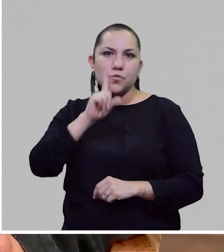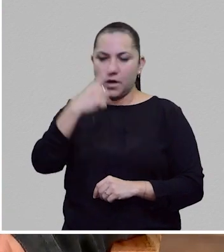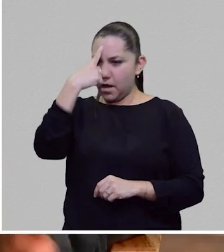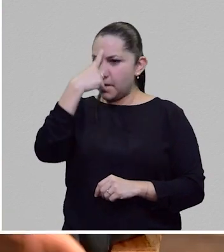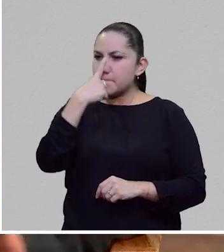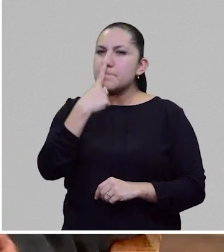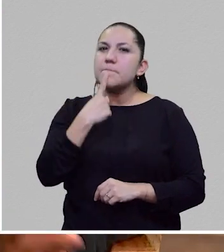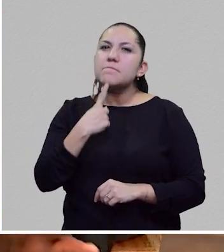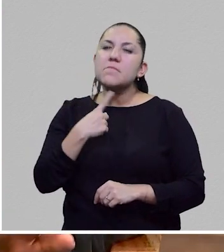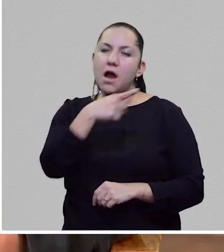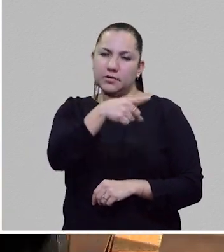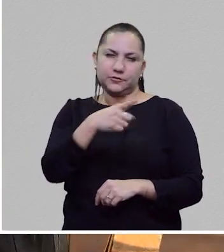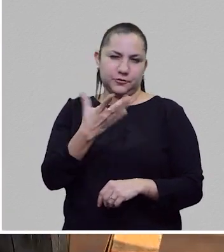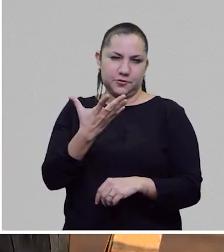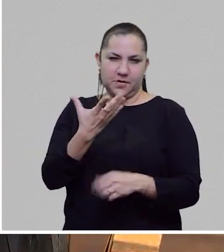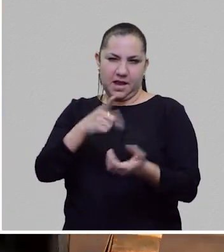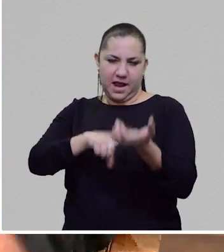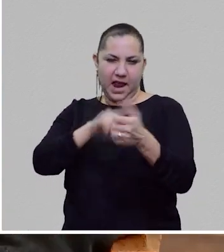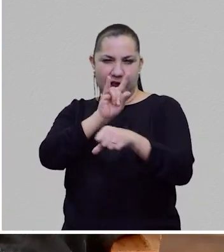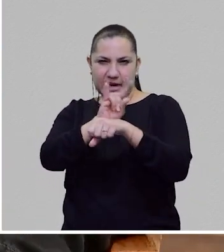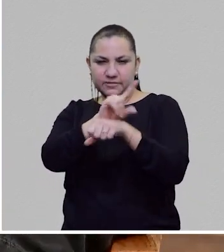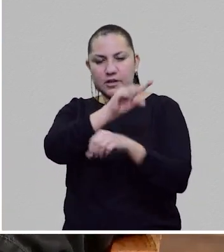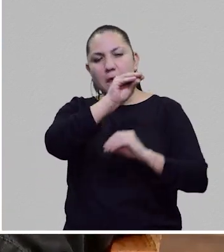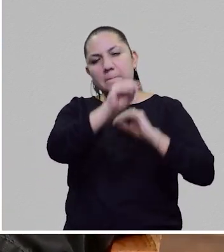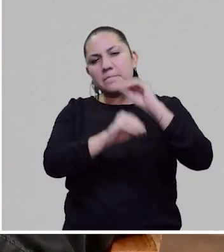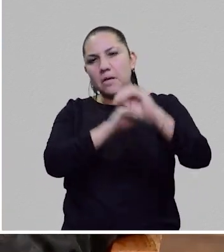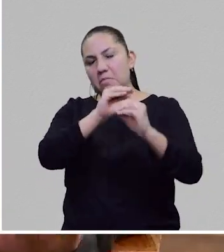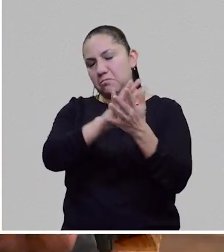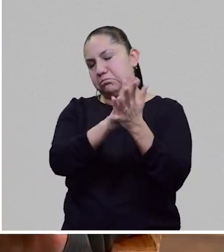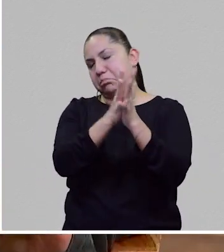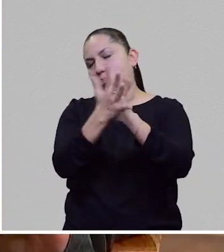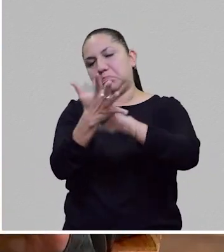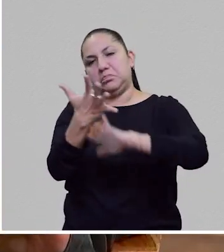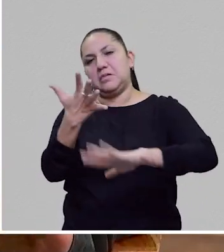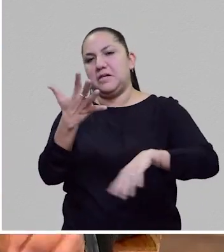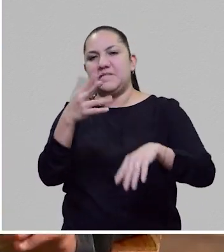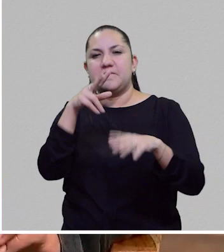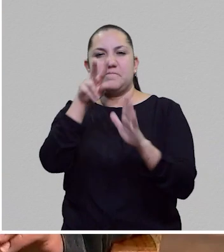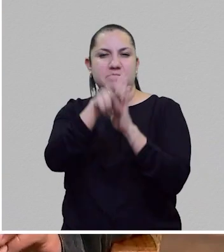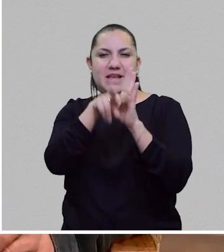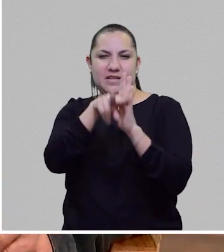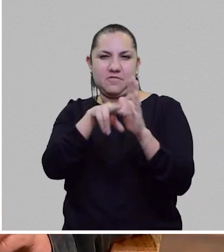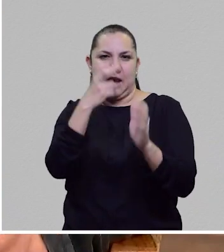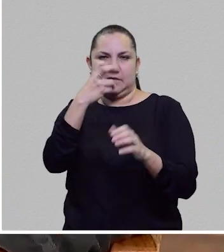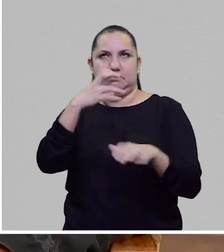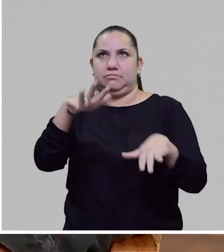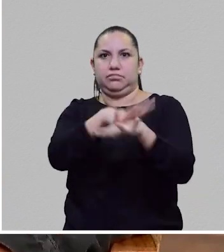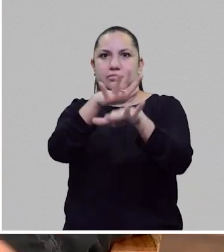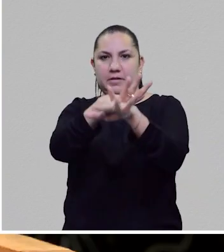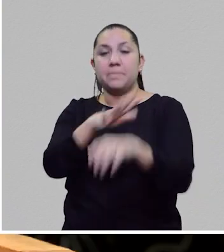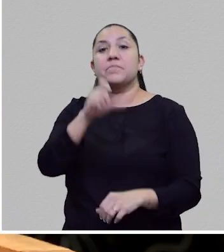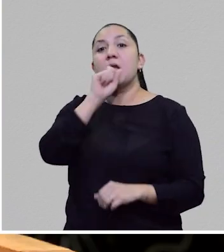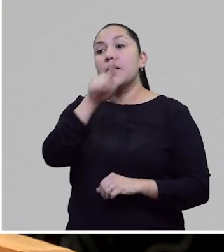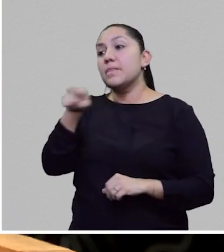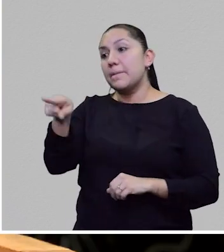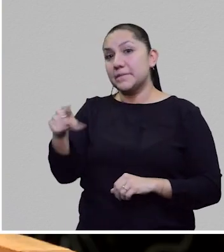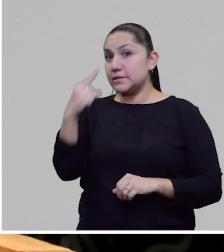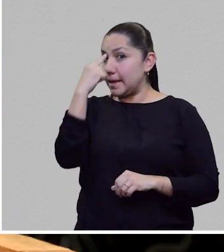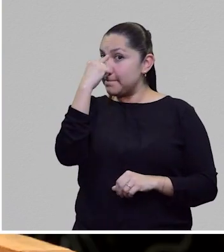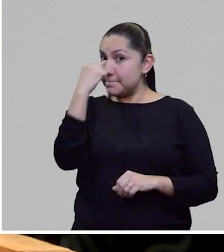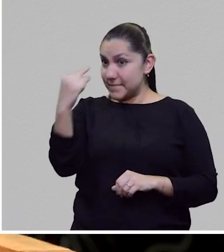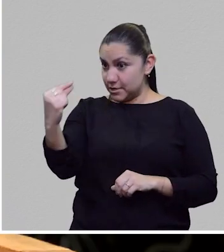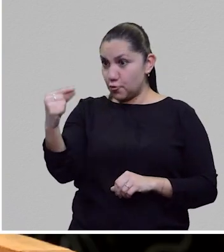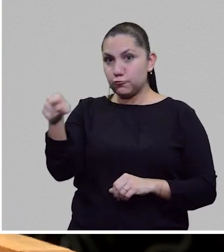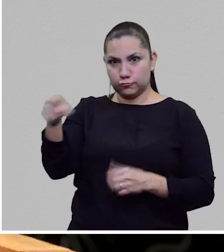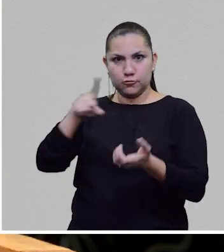le parece que es una aberración, la destruye y bueno, se desencaden todas las tragedias de la novela. Pinocho, como sabemos, alcanza alcanza el estado